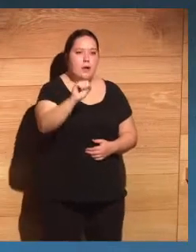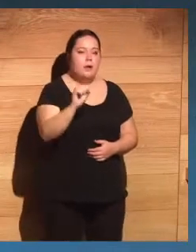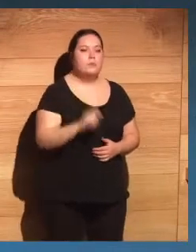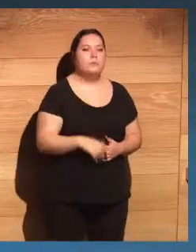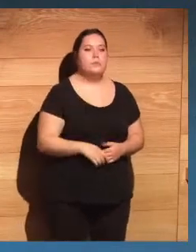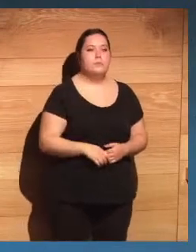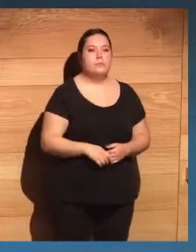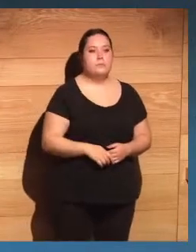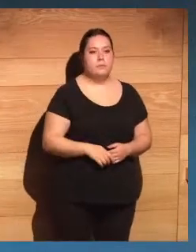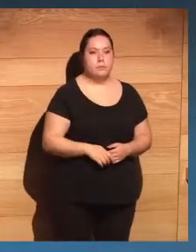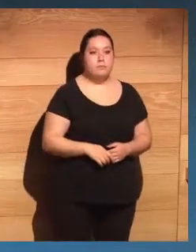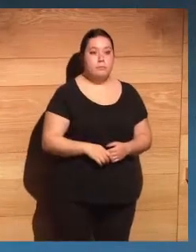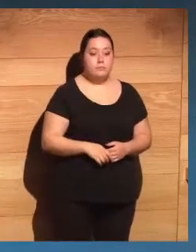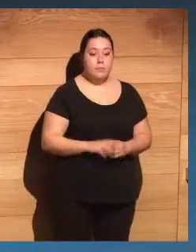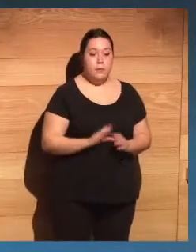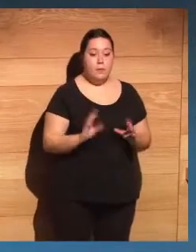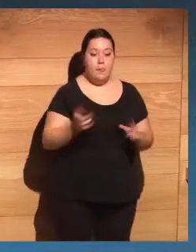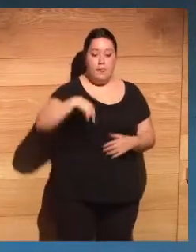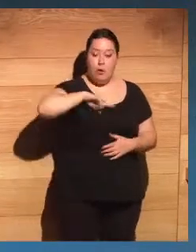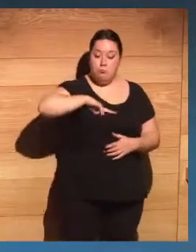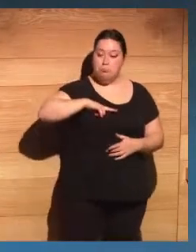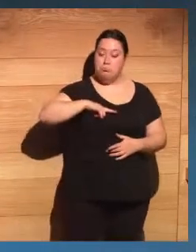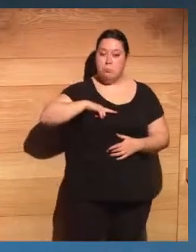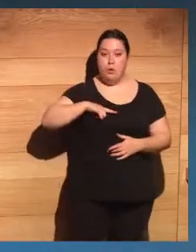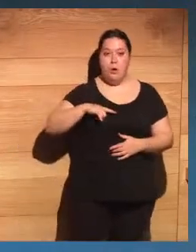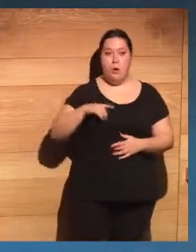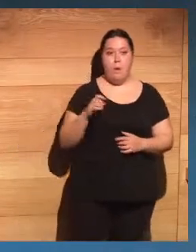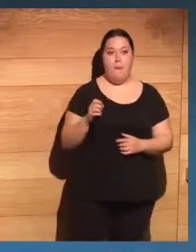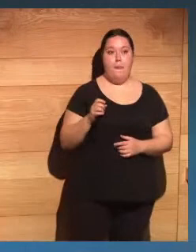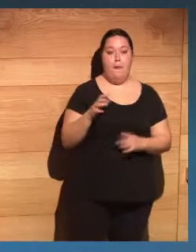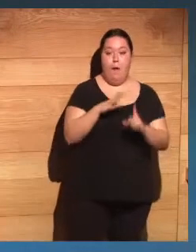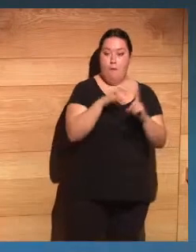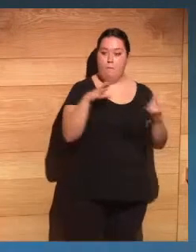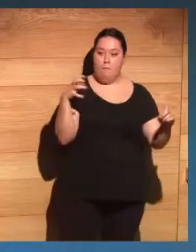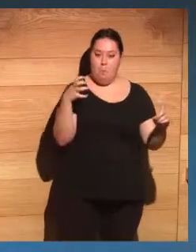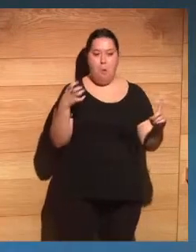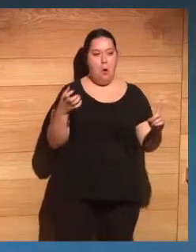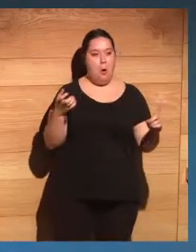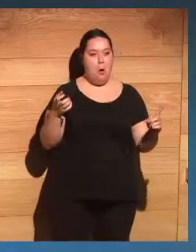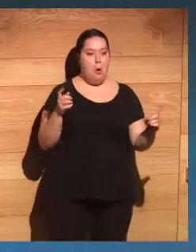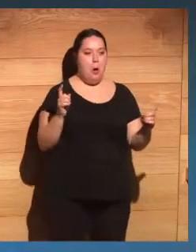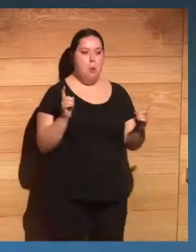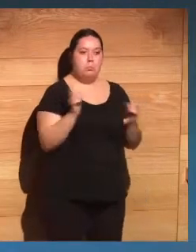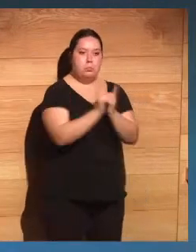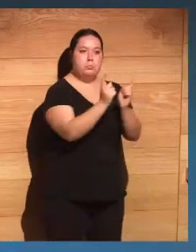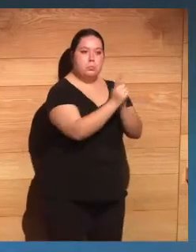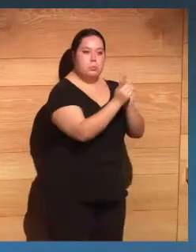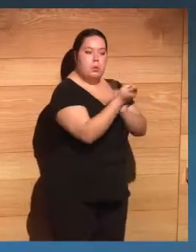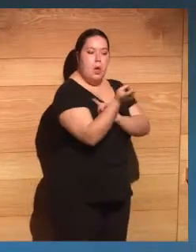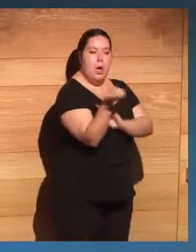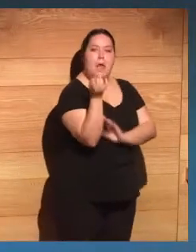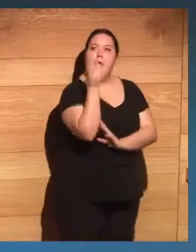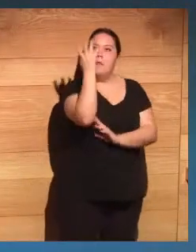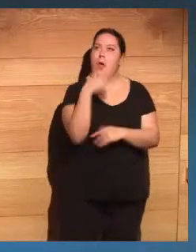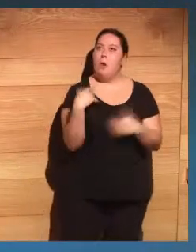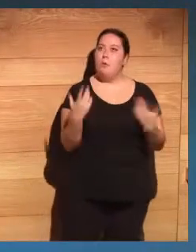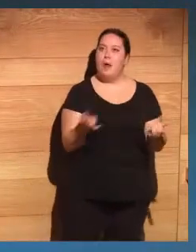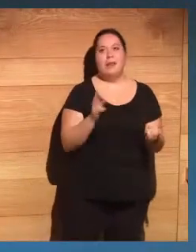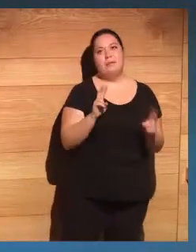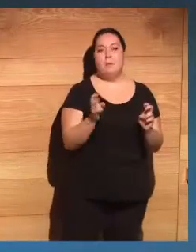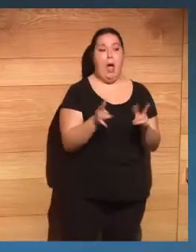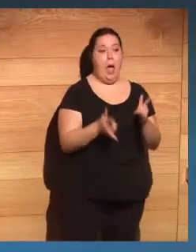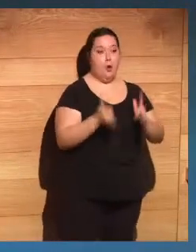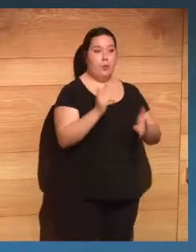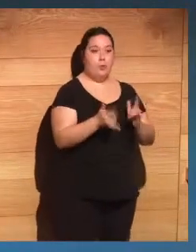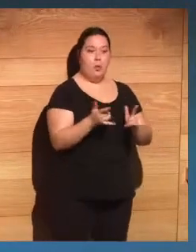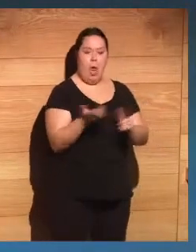empezamos a presentarnos en distintos foros, a contar un poco cuál era nuestra idea con respecto a la robotización, hicimos